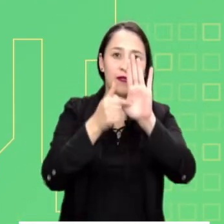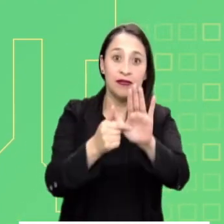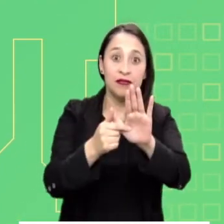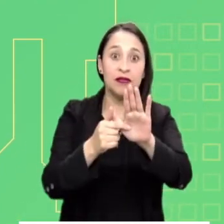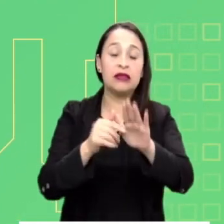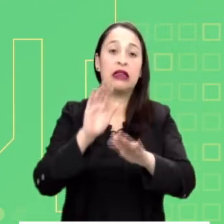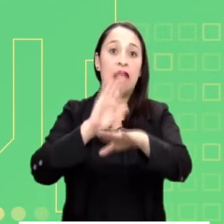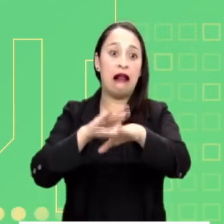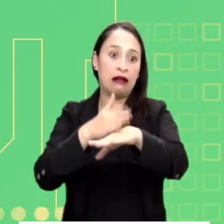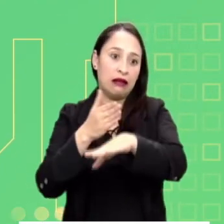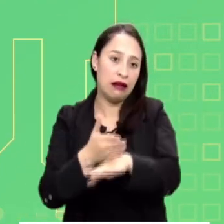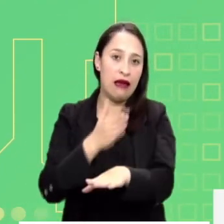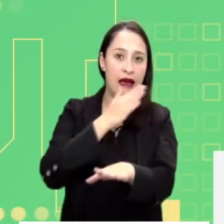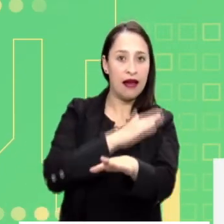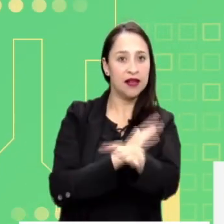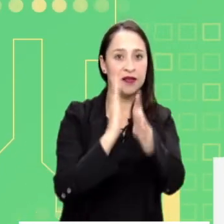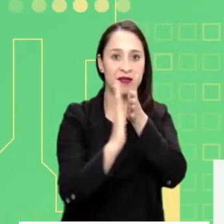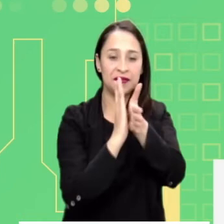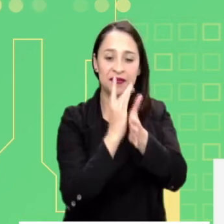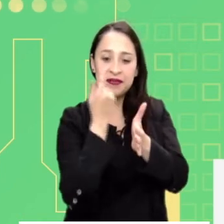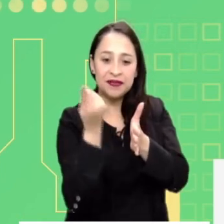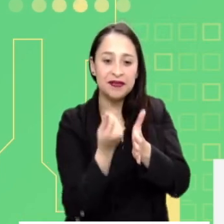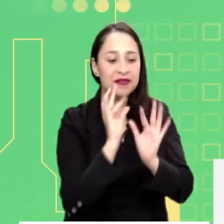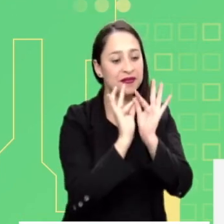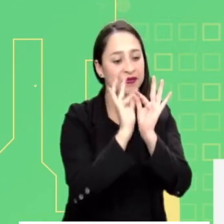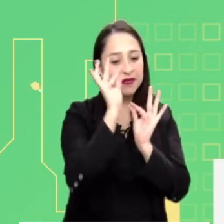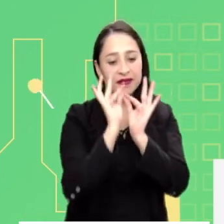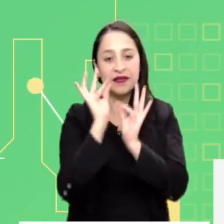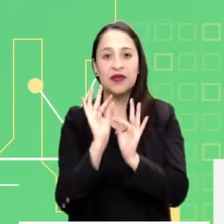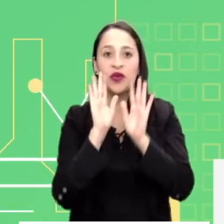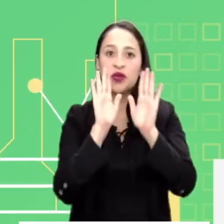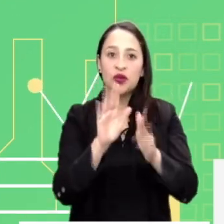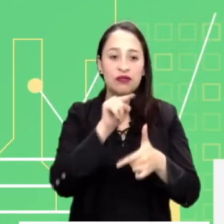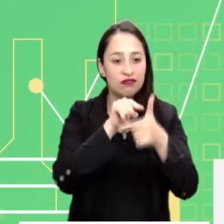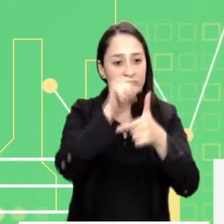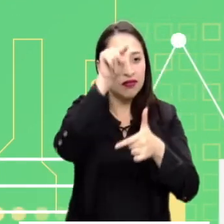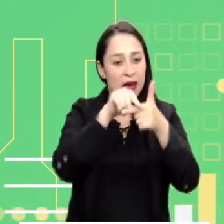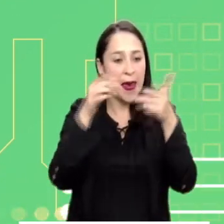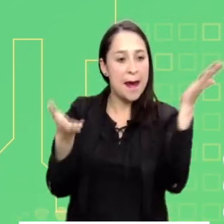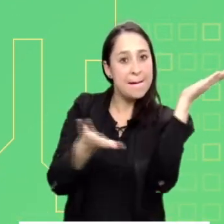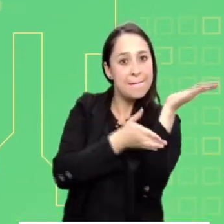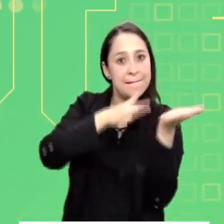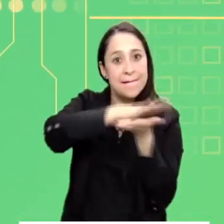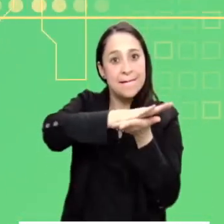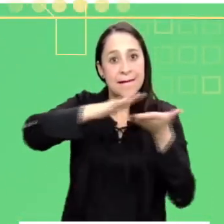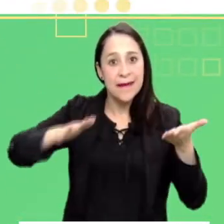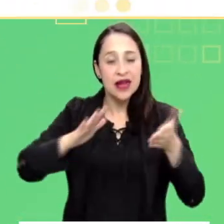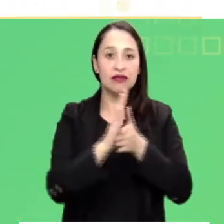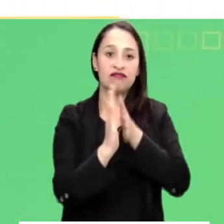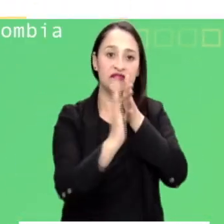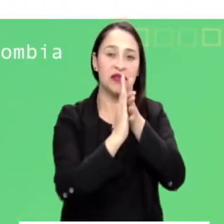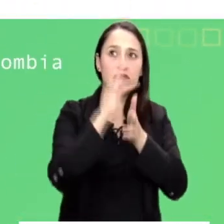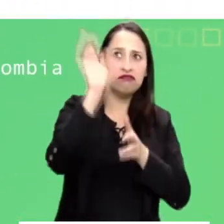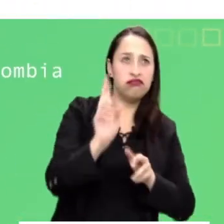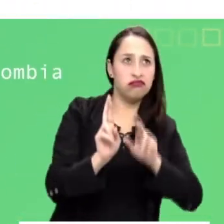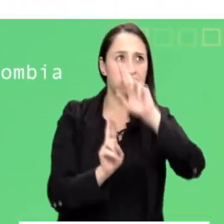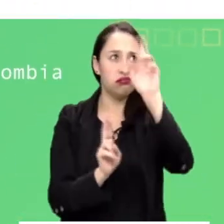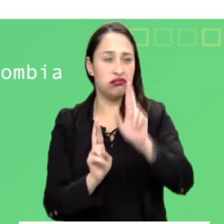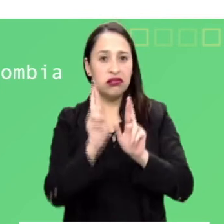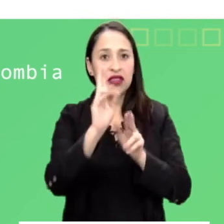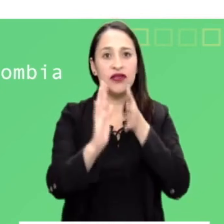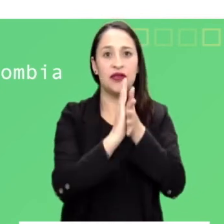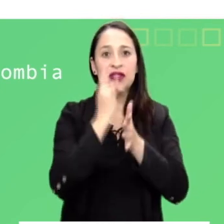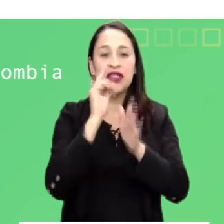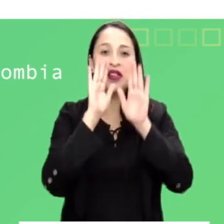conozca las principales alertas tempranas. Información detallada a nivel municipal, cifras de deforestación, estadísticas de